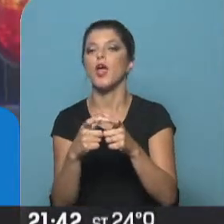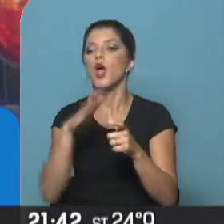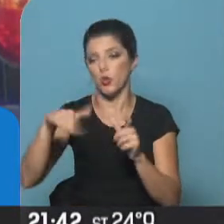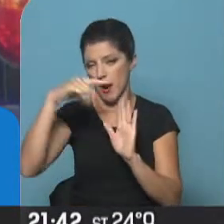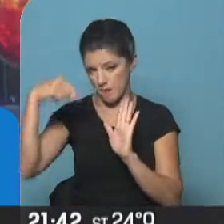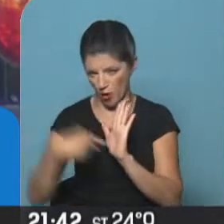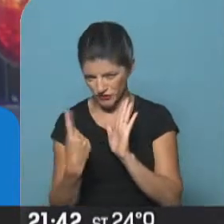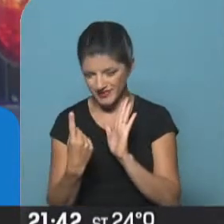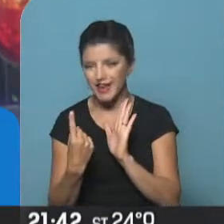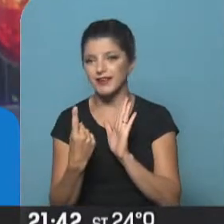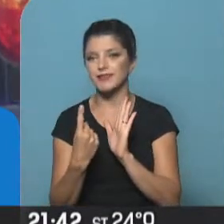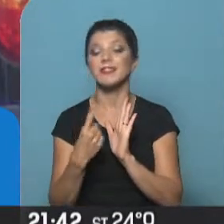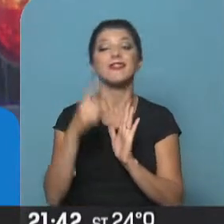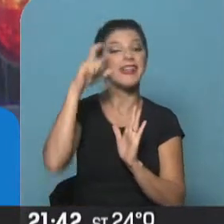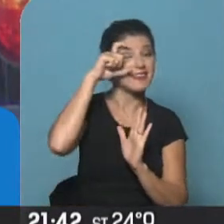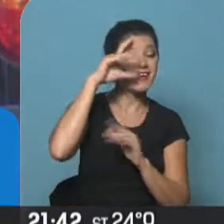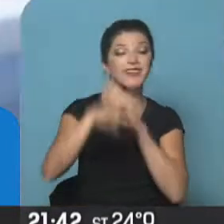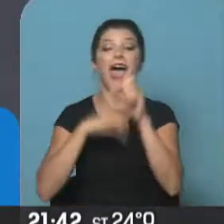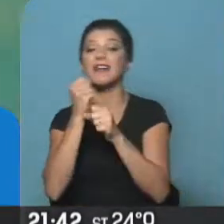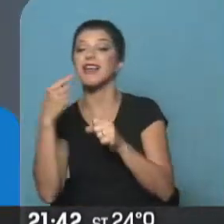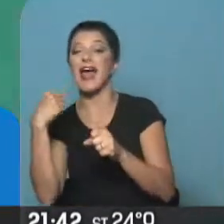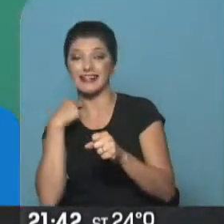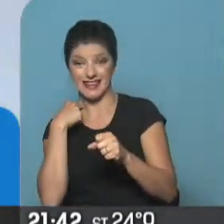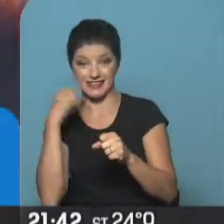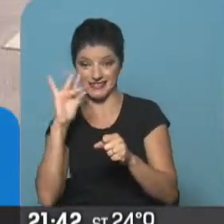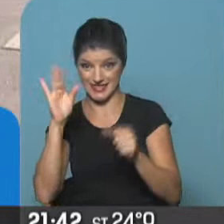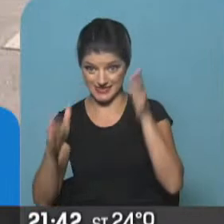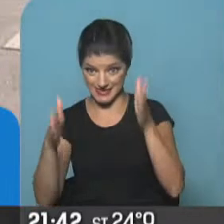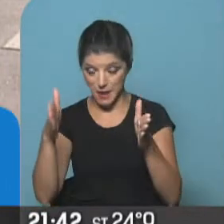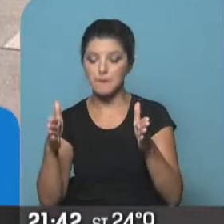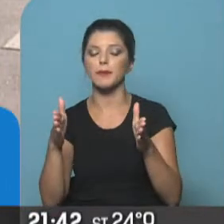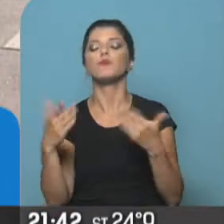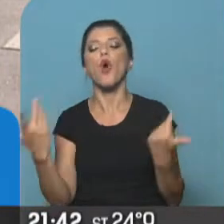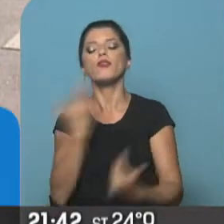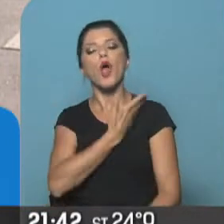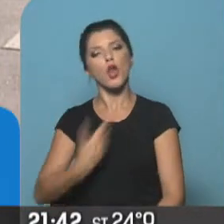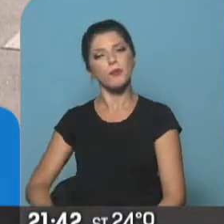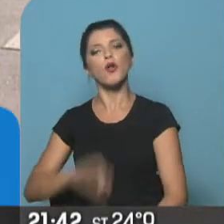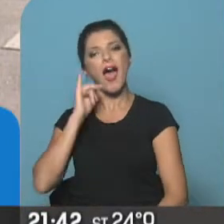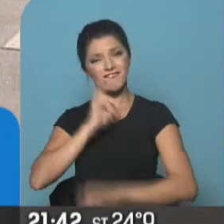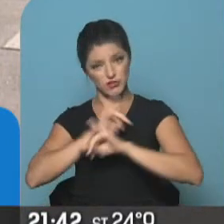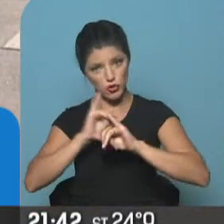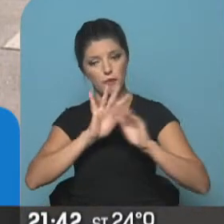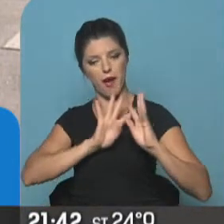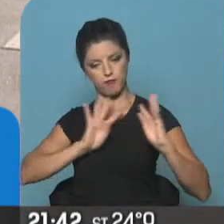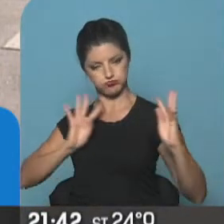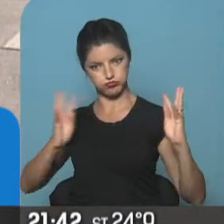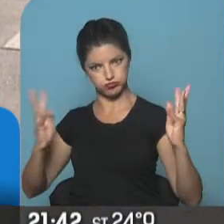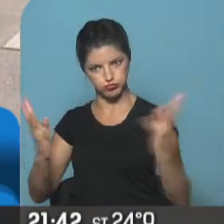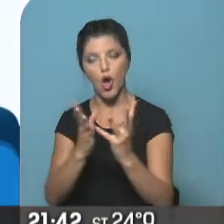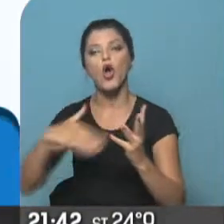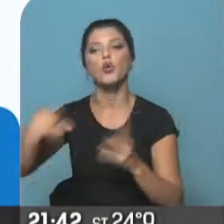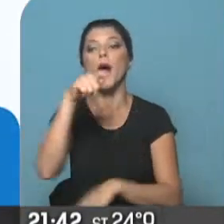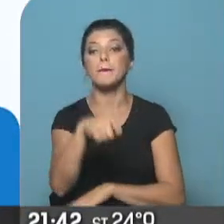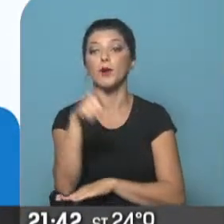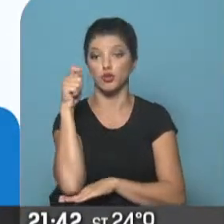de Buenos Aires entre el 10 y el 13 de diciembre. Y el gobierno ya adelantó que va a establecer un perímetro de seguridad en el barrio de Puerto Madero,